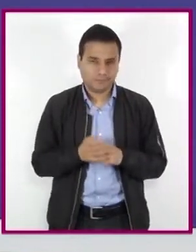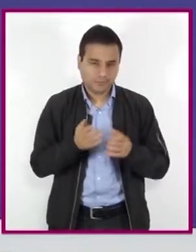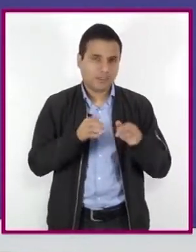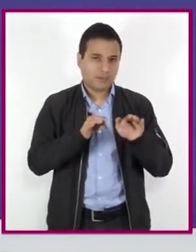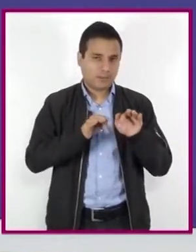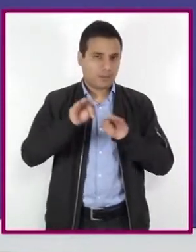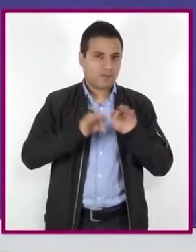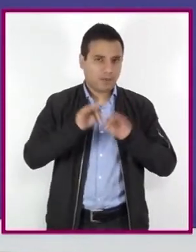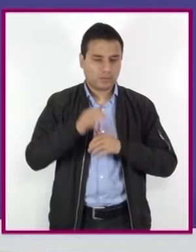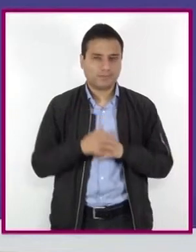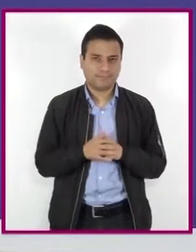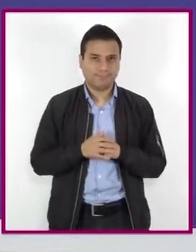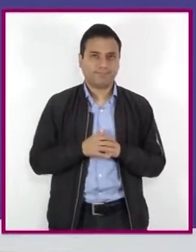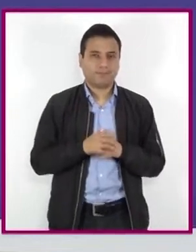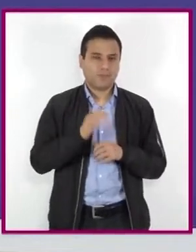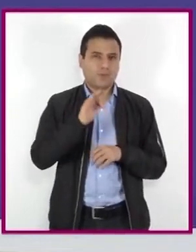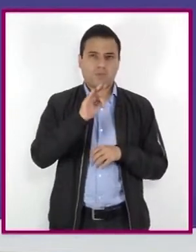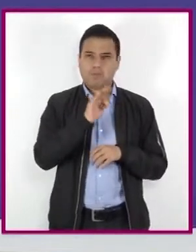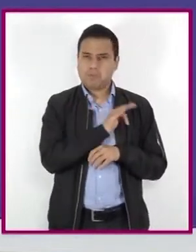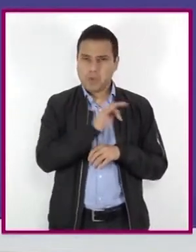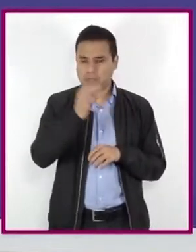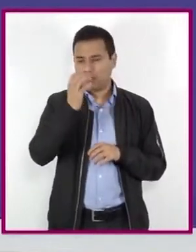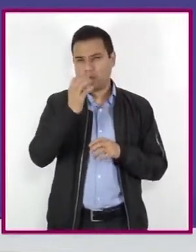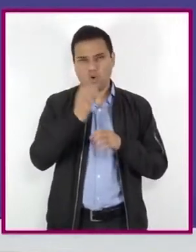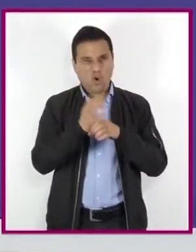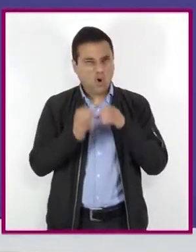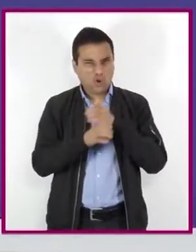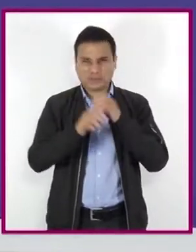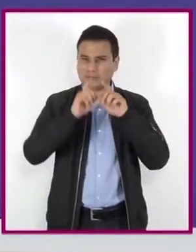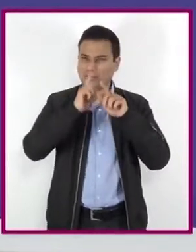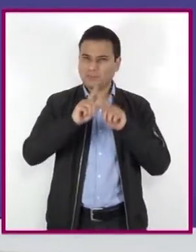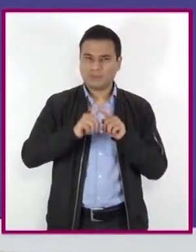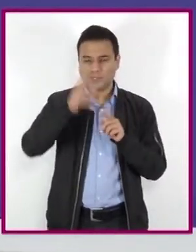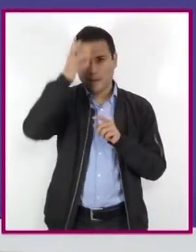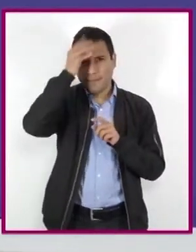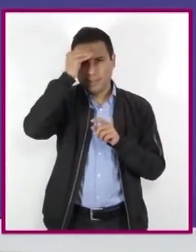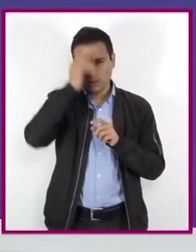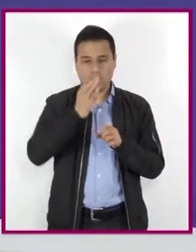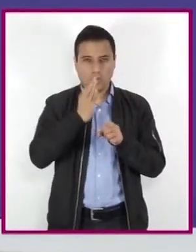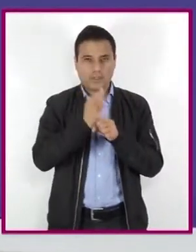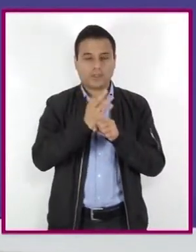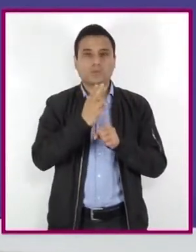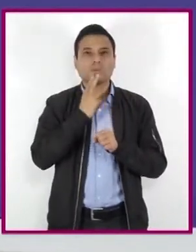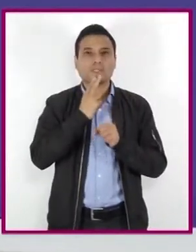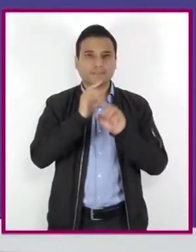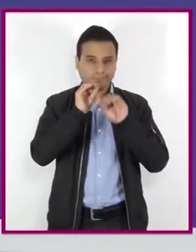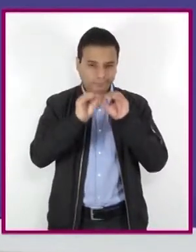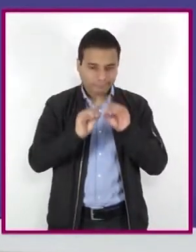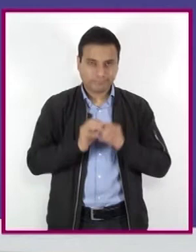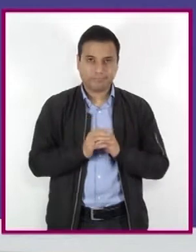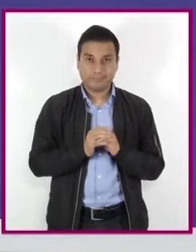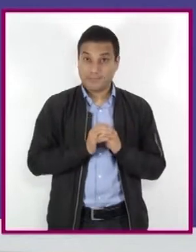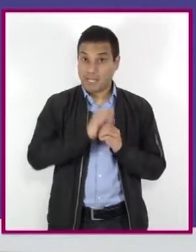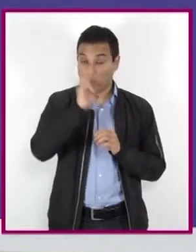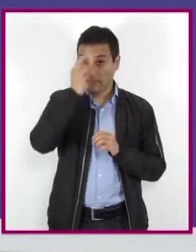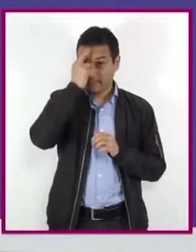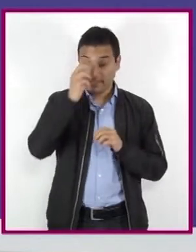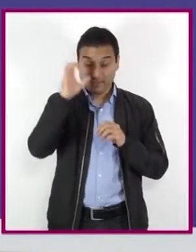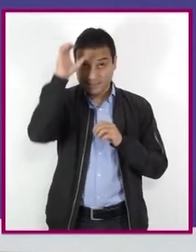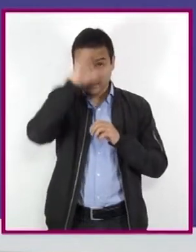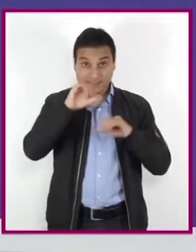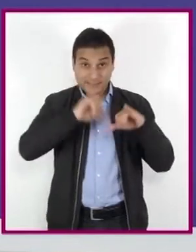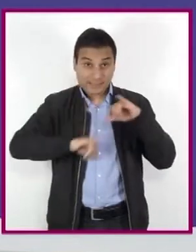integrar y aplicar todo lo que han aprendido a lo largo de estas sesiones anteriores. Recuerden que en ciencias